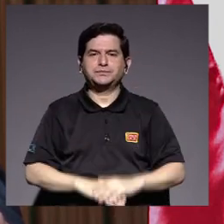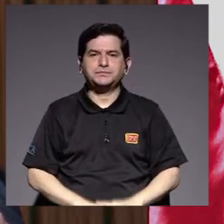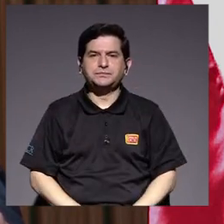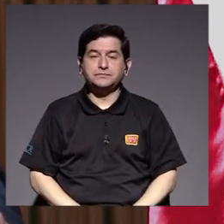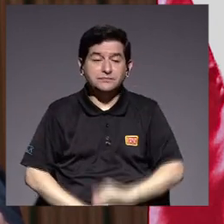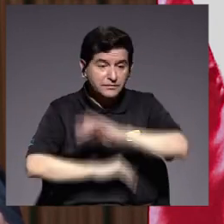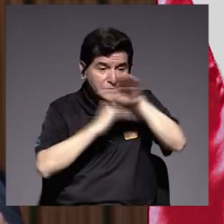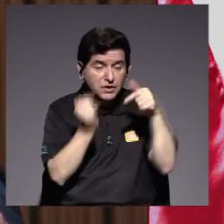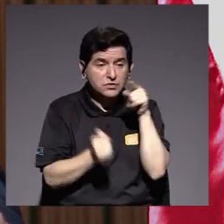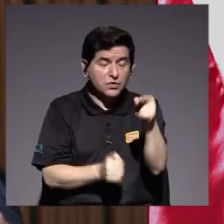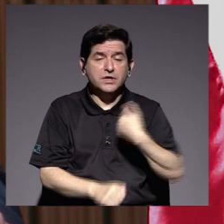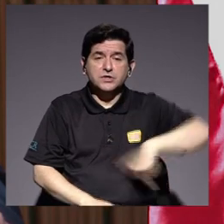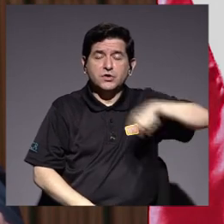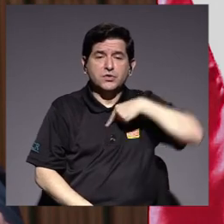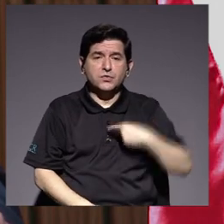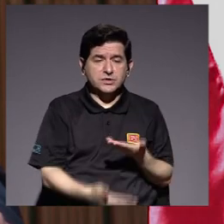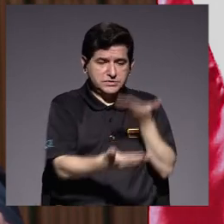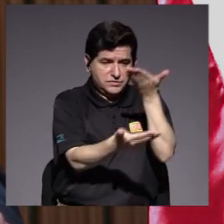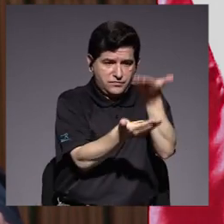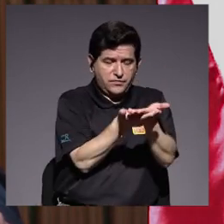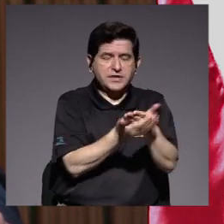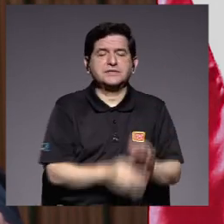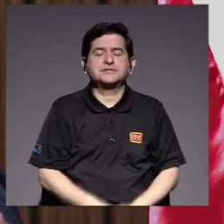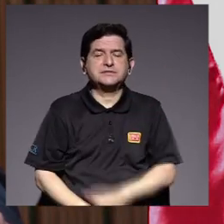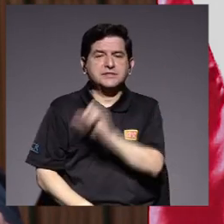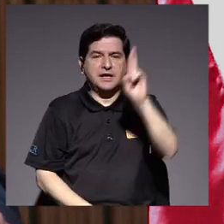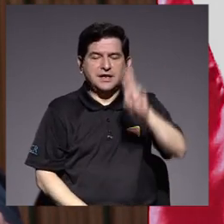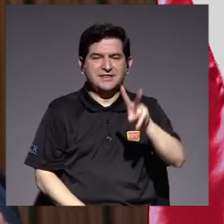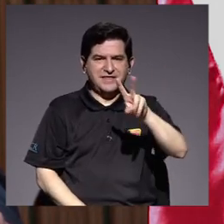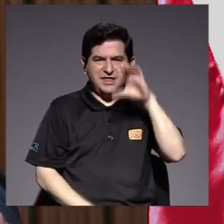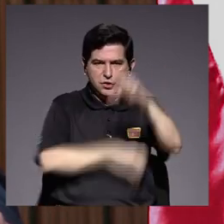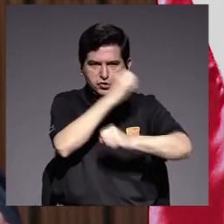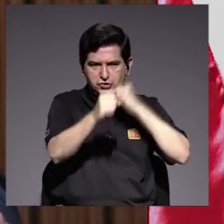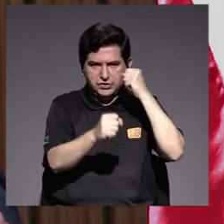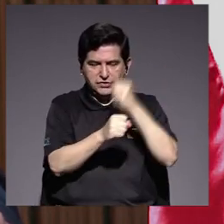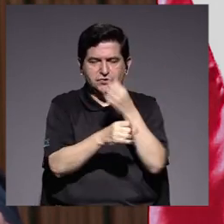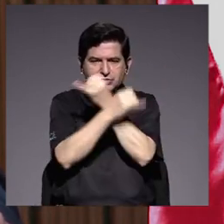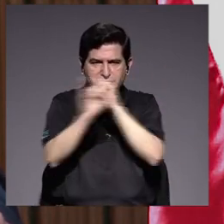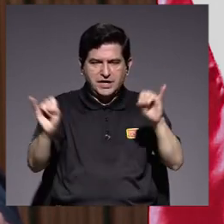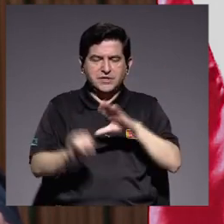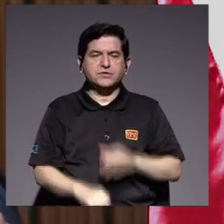Todo ello es nuestra ofrenda a la Costa Rica del Bicentenario y su historia futura.